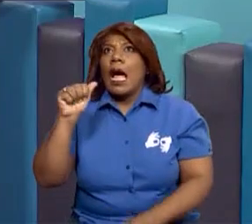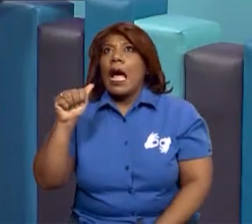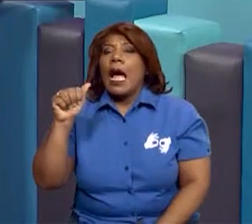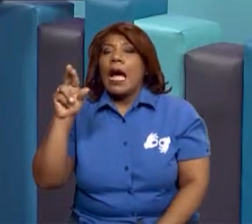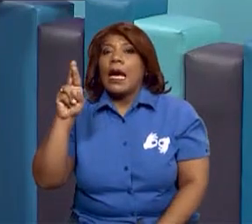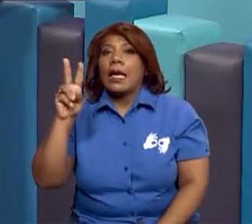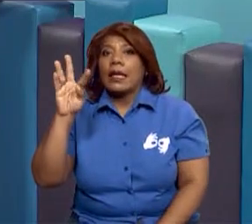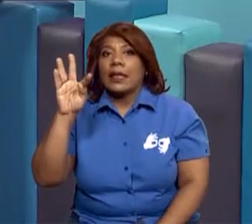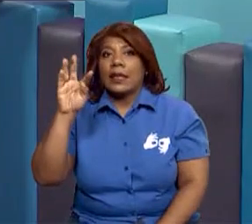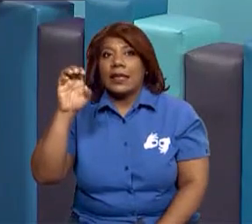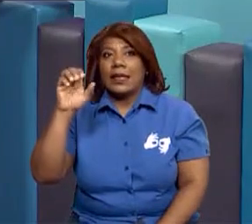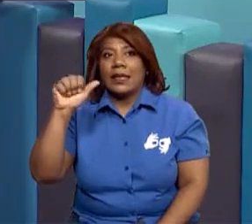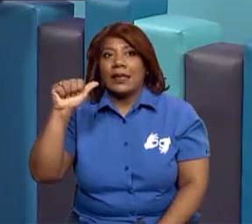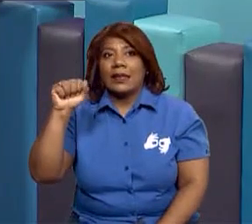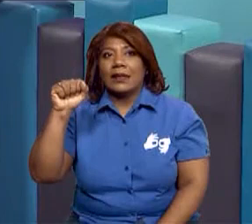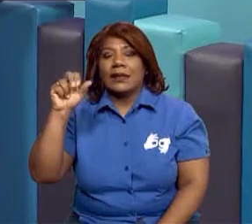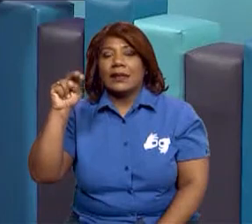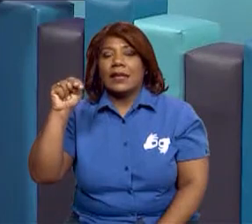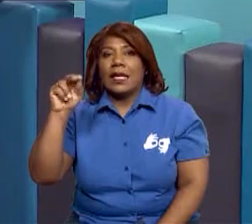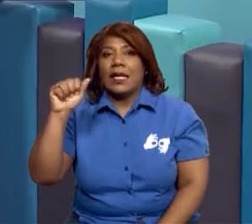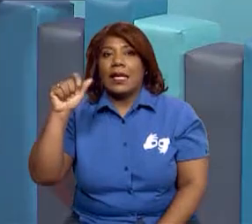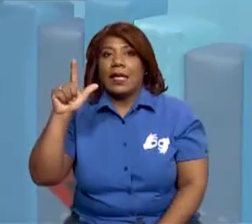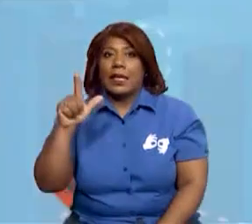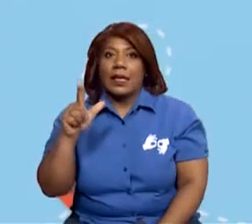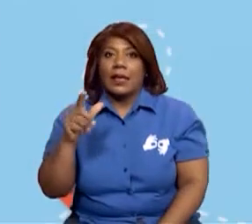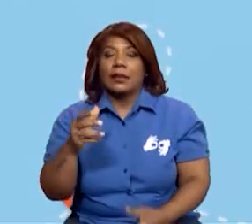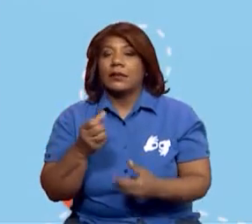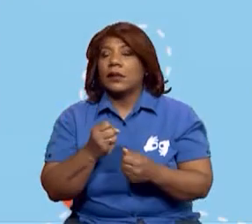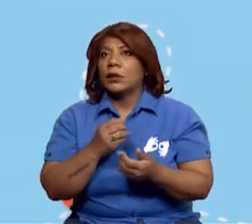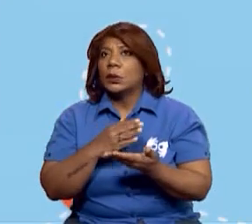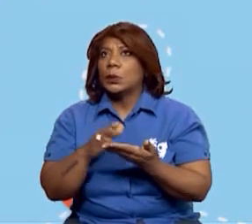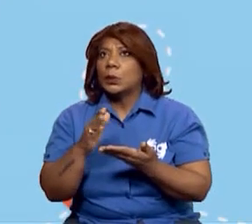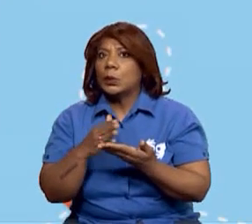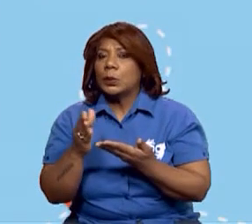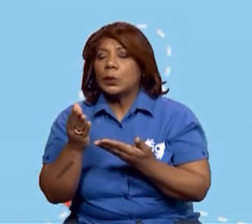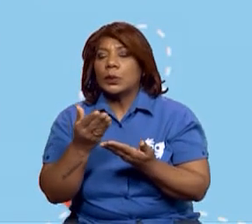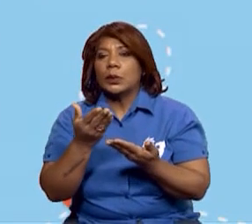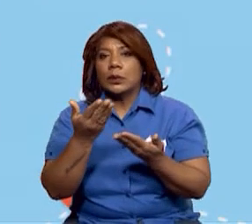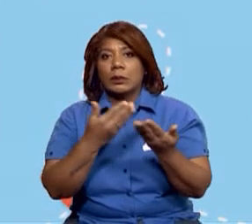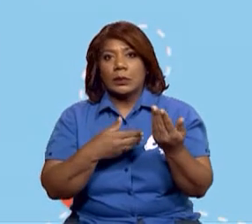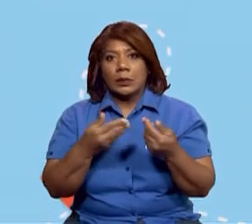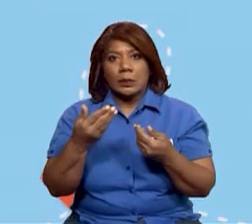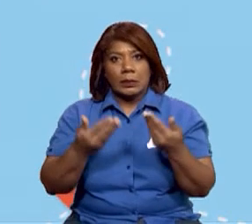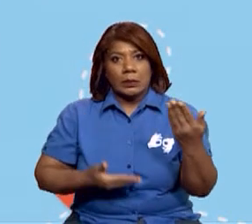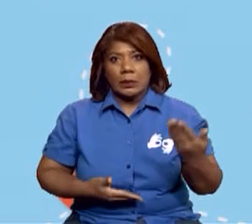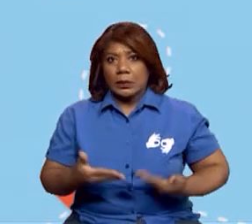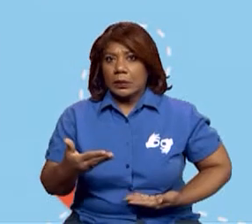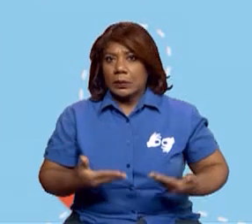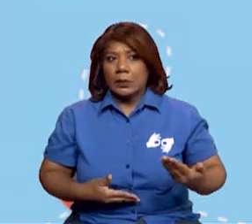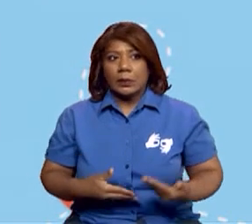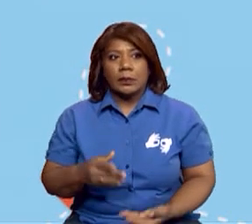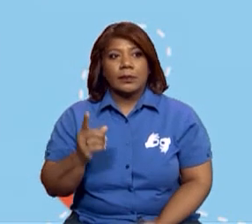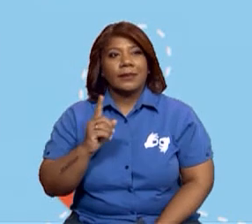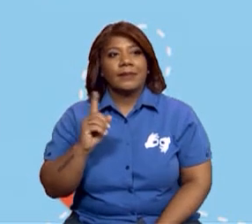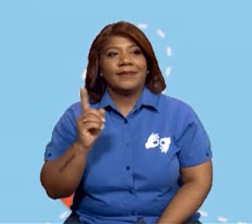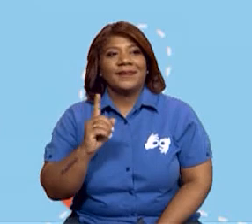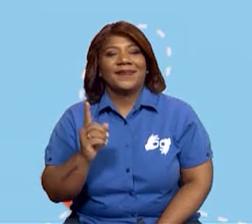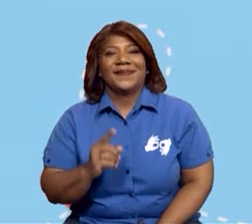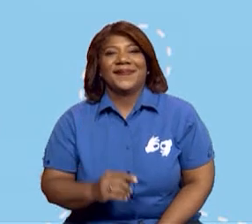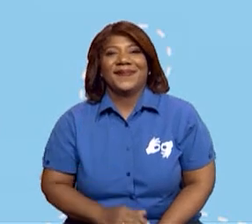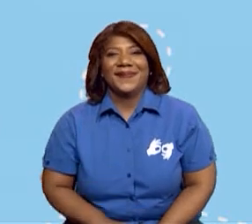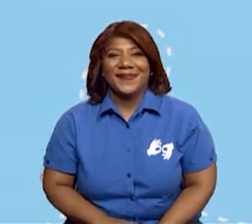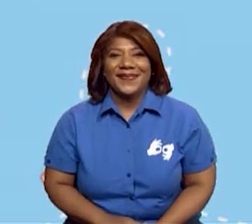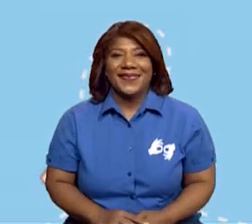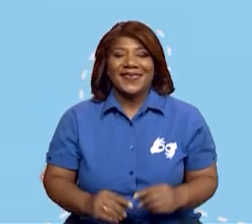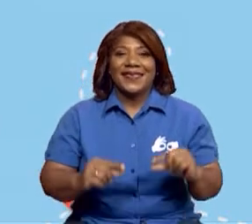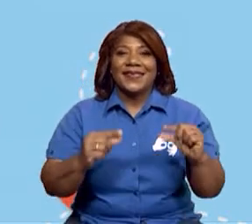Actividad que se desarrolla con la compra y venta y bienestar de servicios, ¿será eso? No, ¿verdad? Conjunto